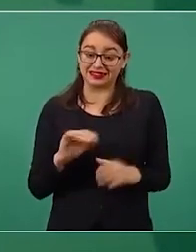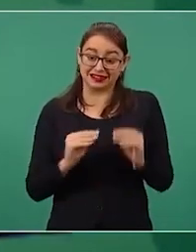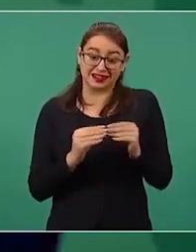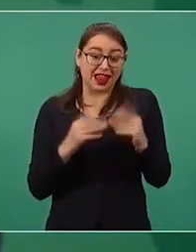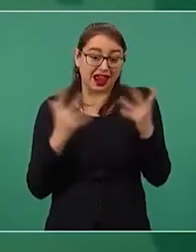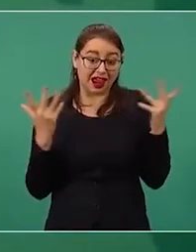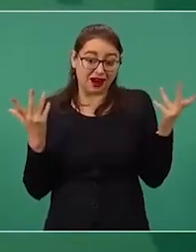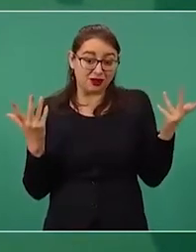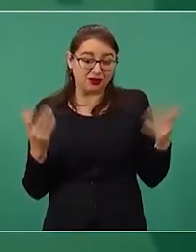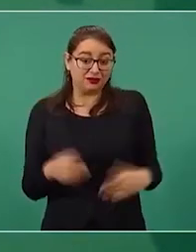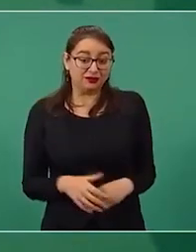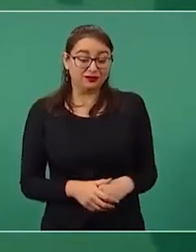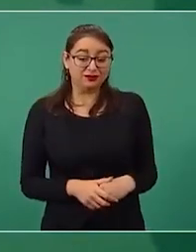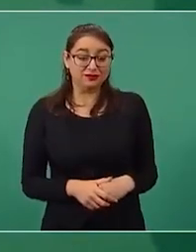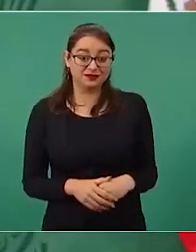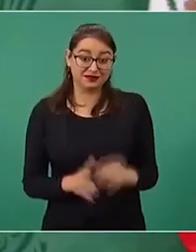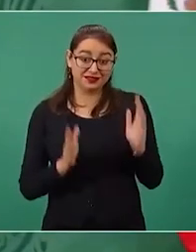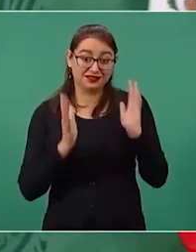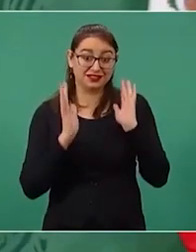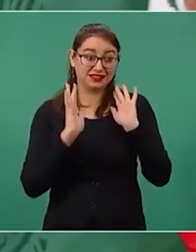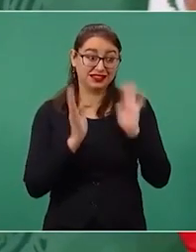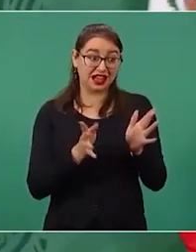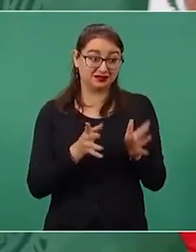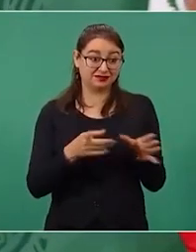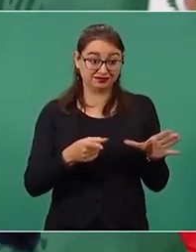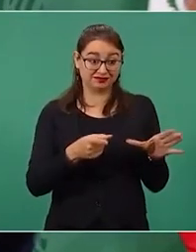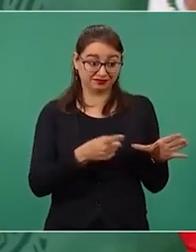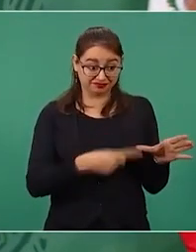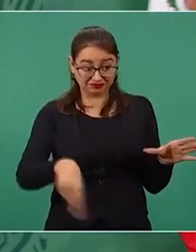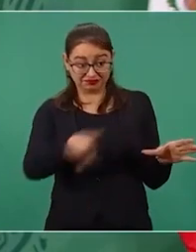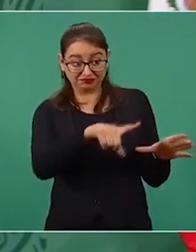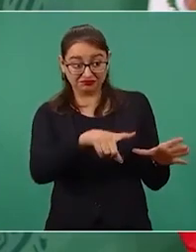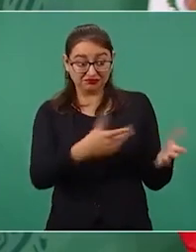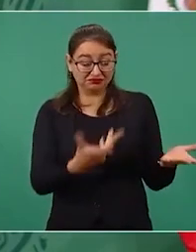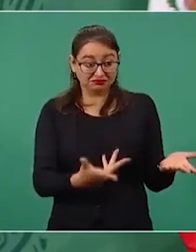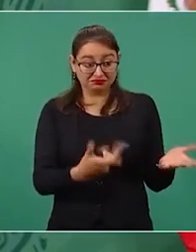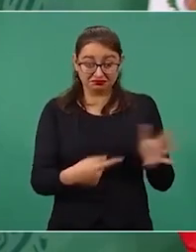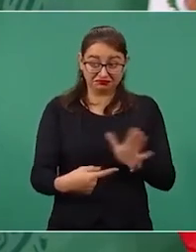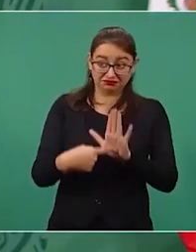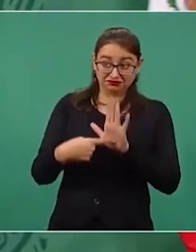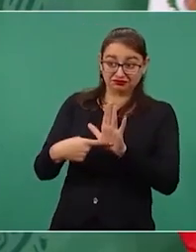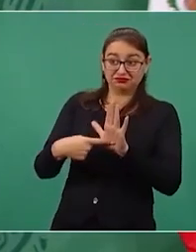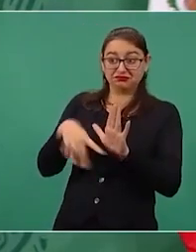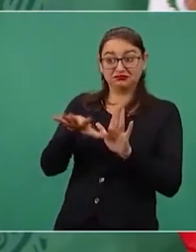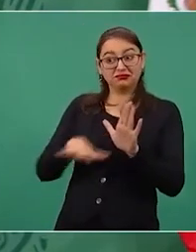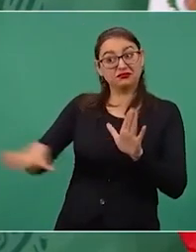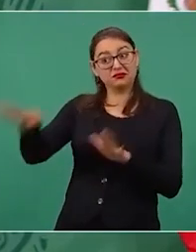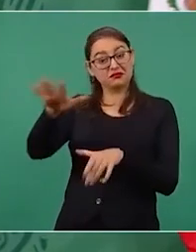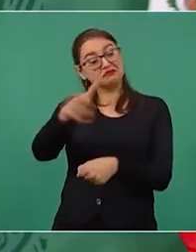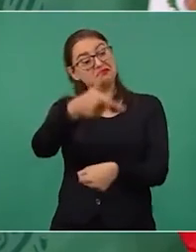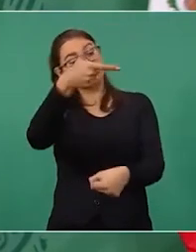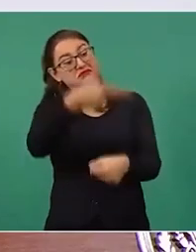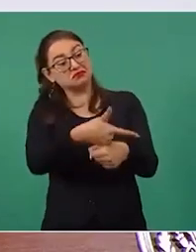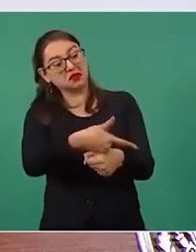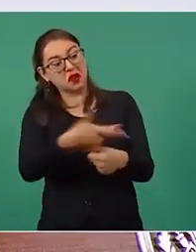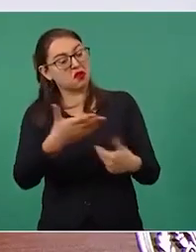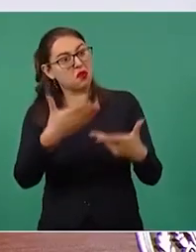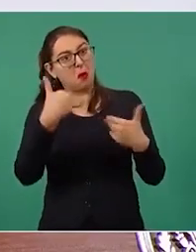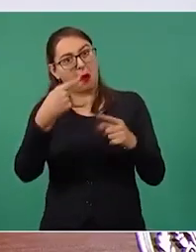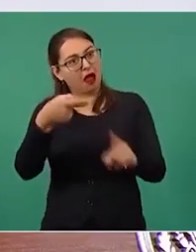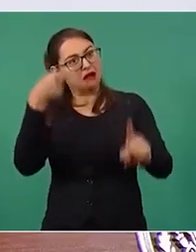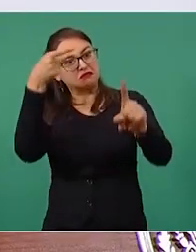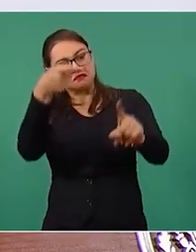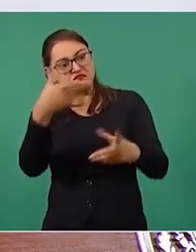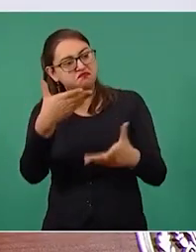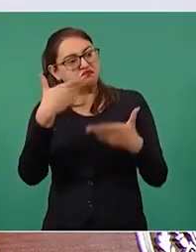puso de manifiesto de que no tienen convicciones, no tienen principios, no tienen ideales.